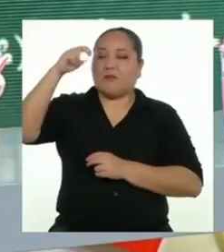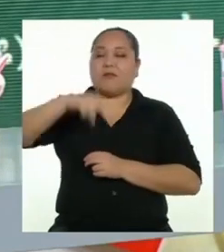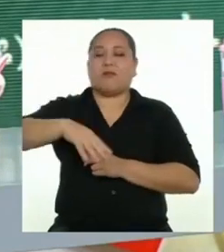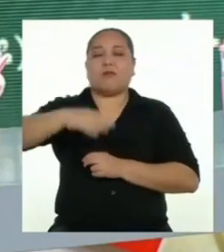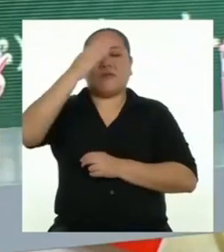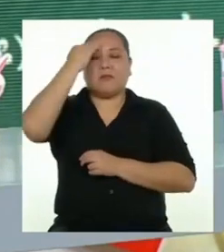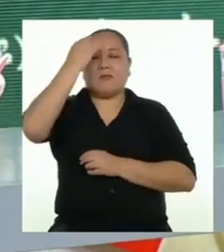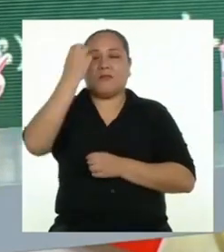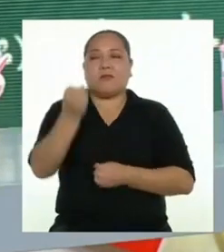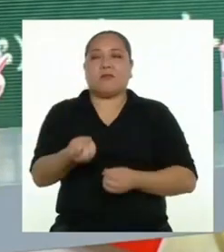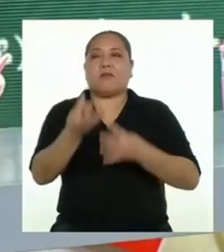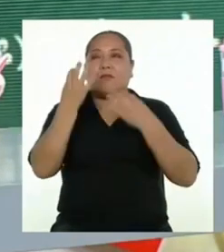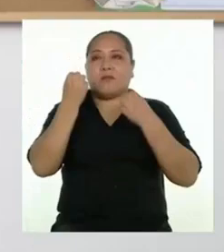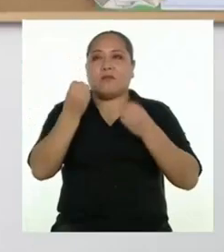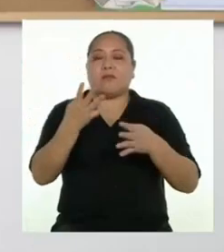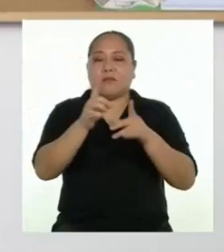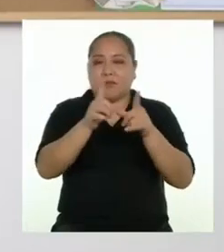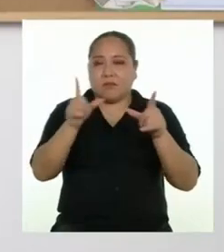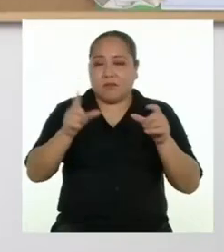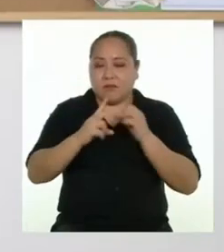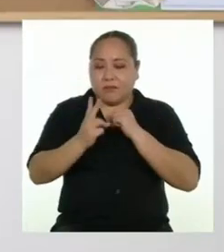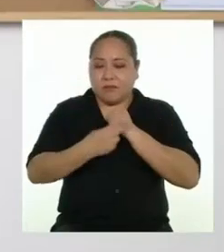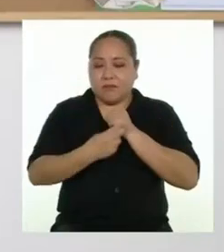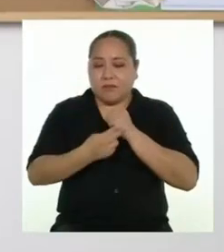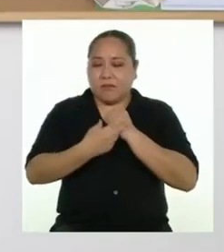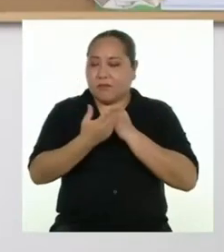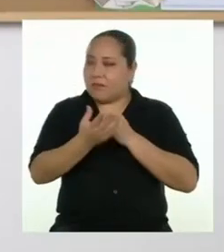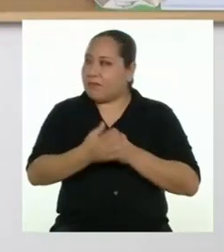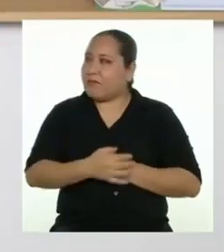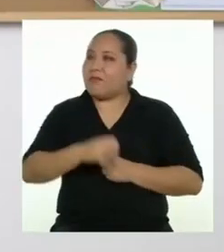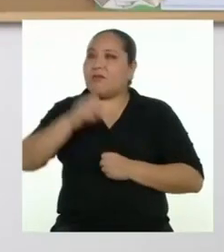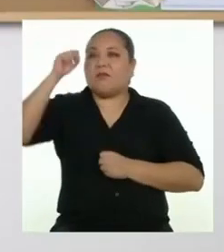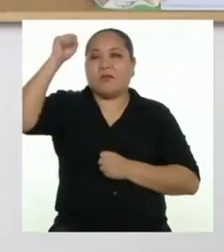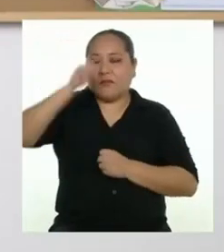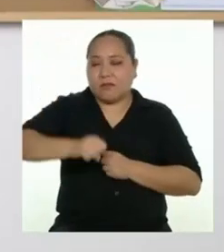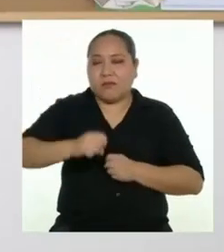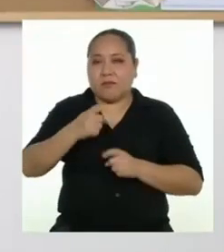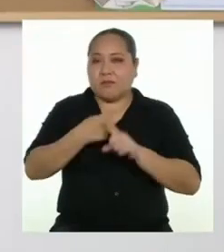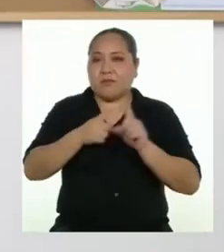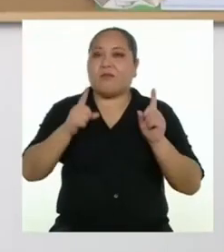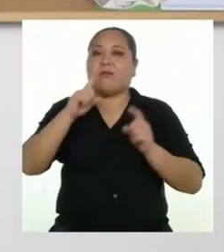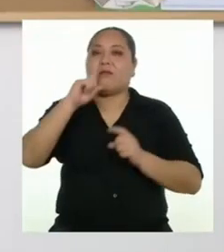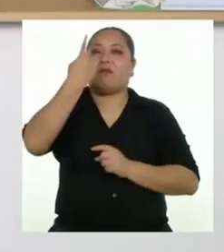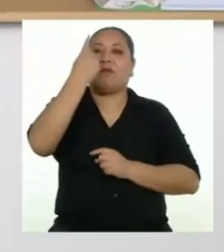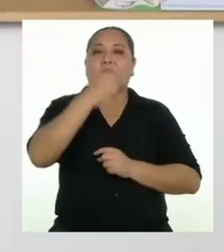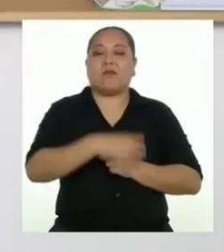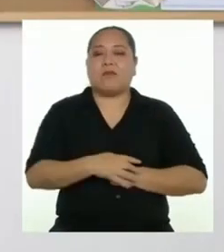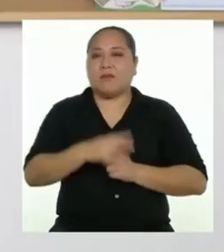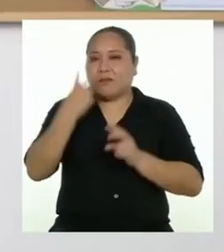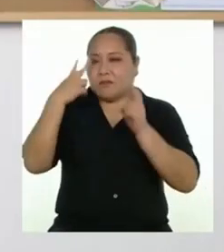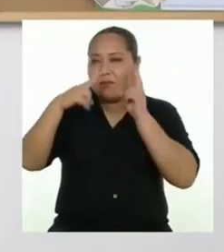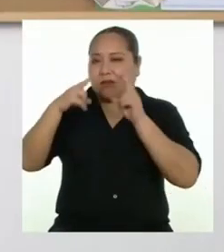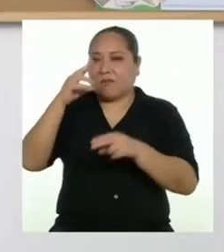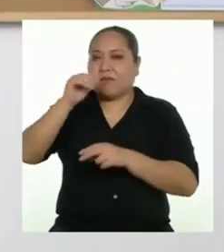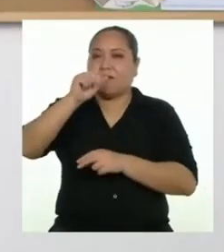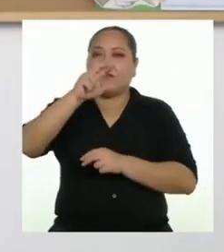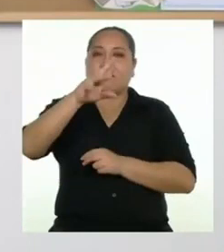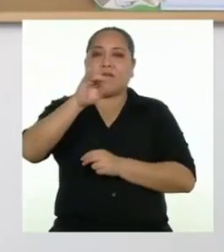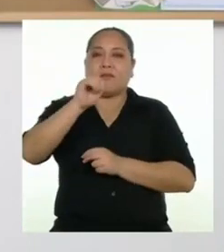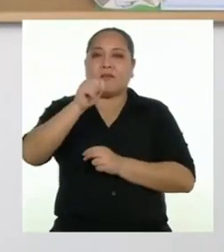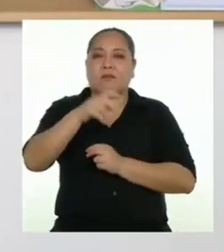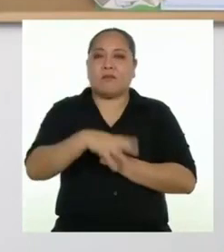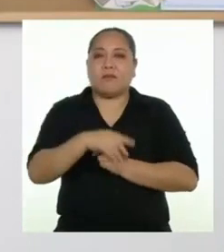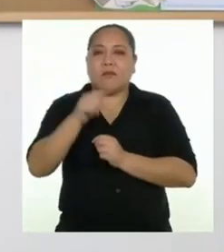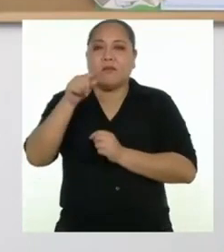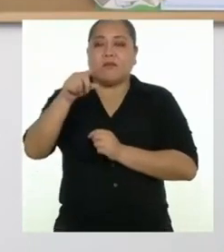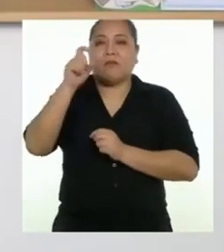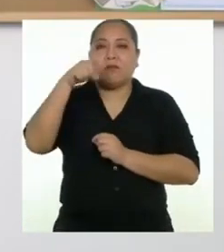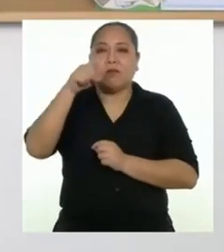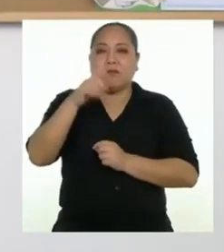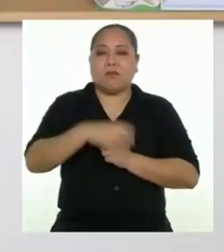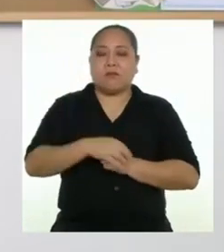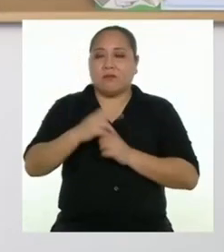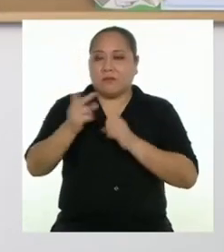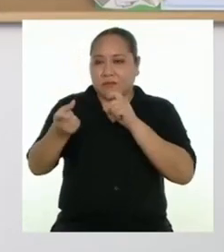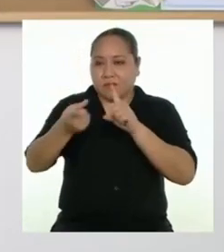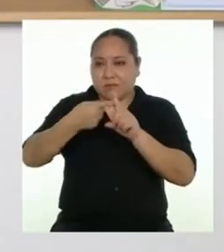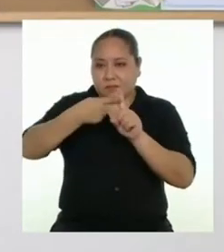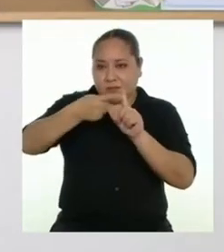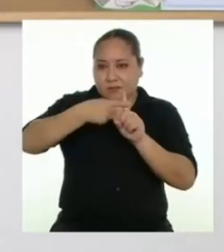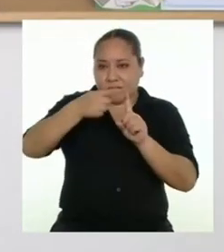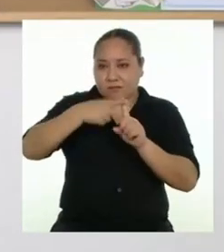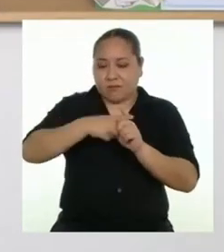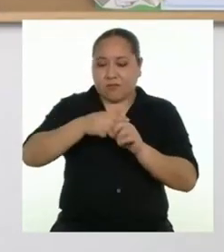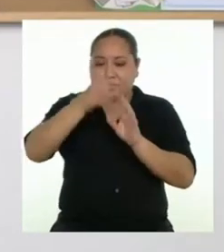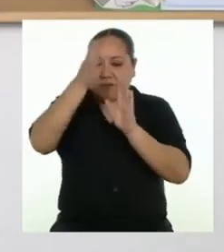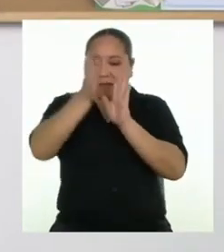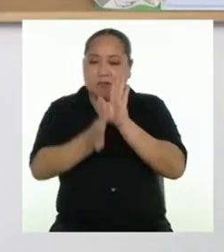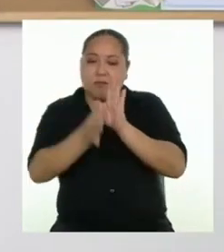saber cuánto espacio ocupa. Claro que sí, pero primero hay que determinar el área. Para eso podemos sumar el